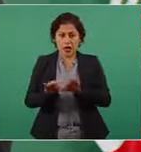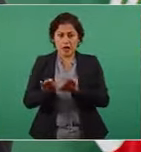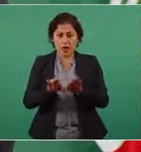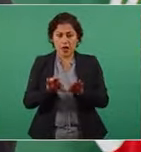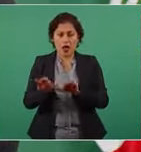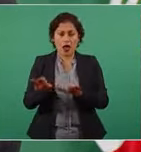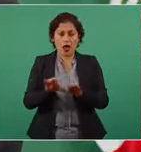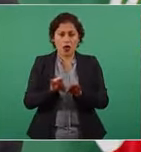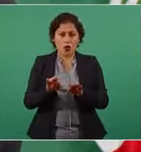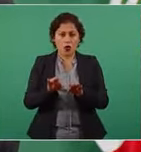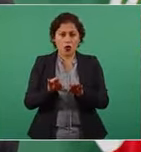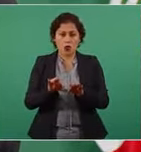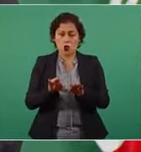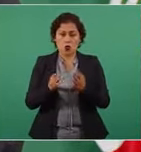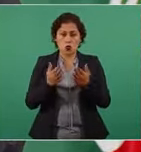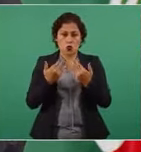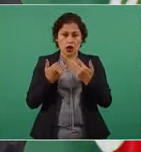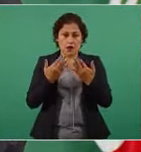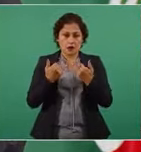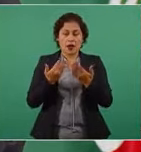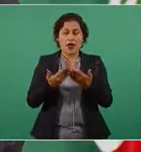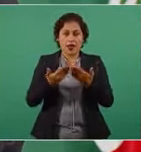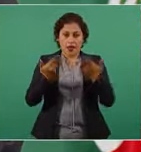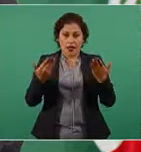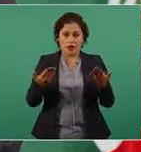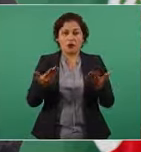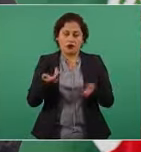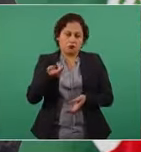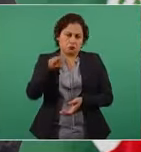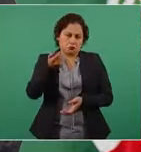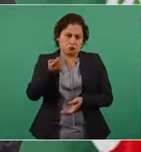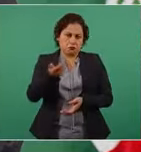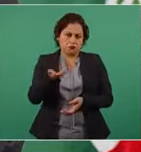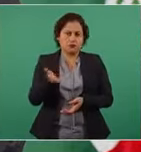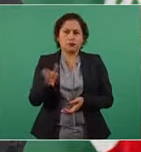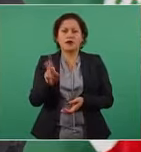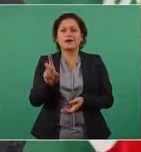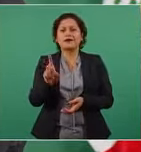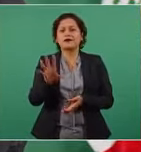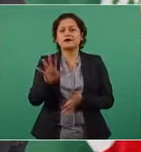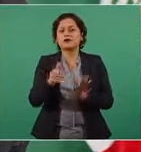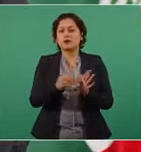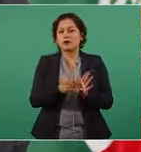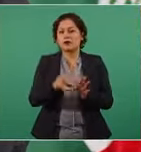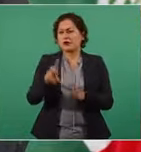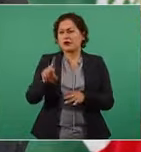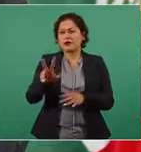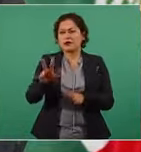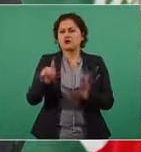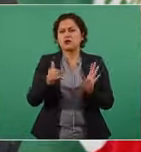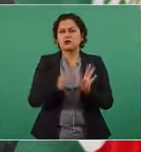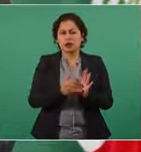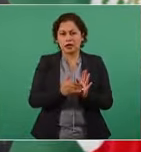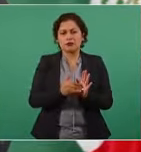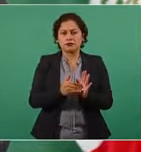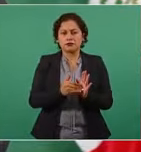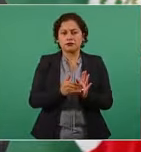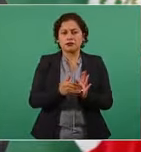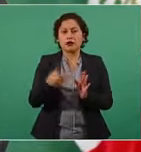pocos, alrededor de 35 mil, 38 mil, pero desde hace seis años